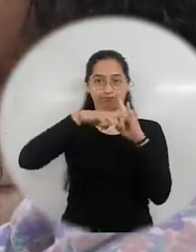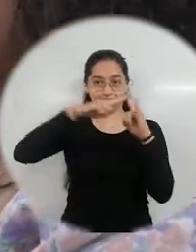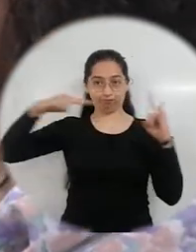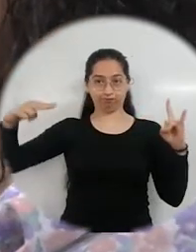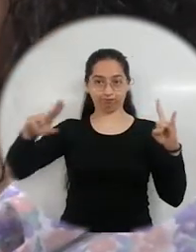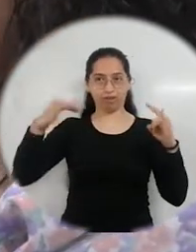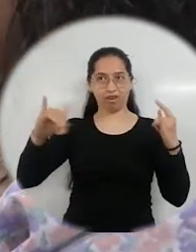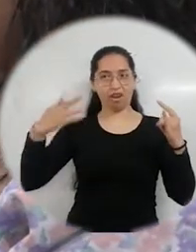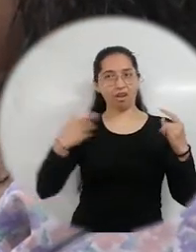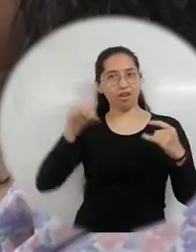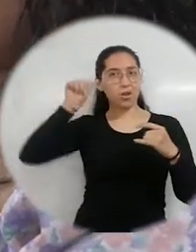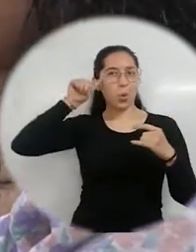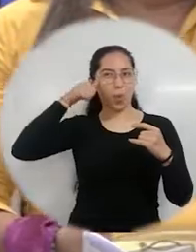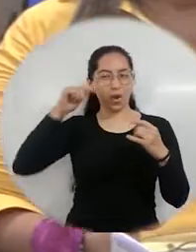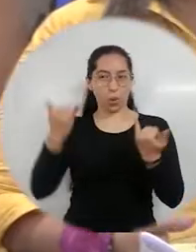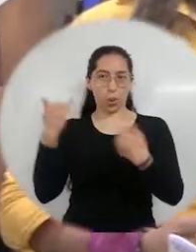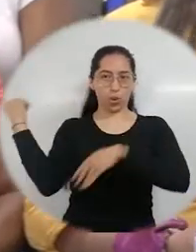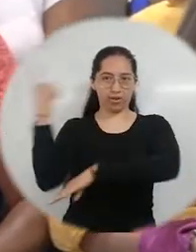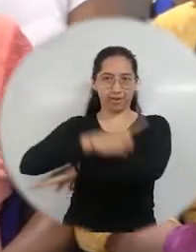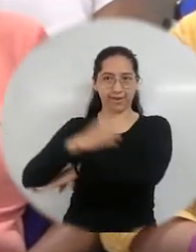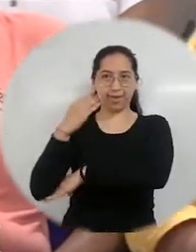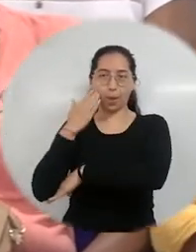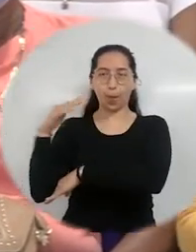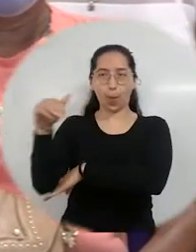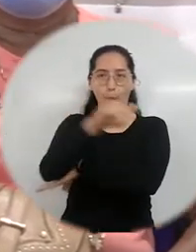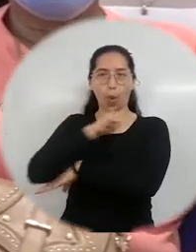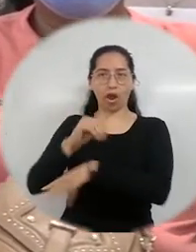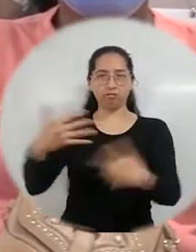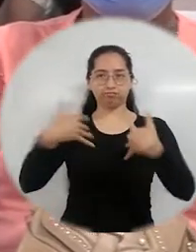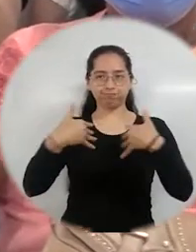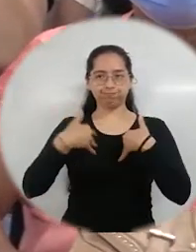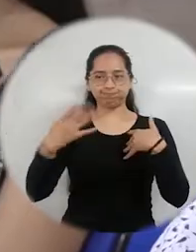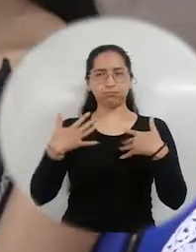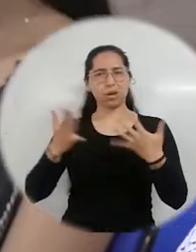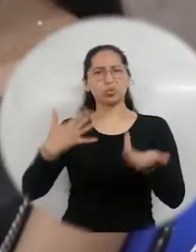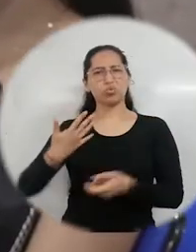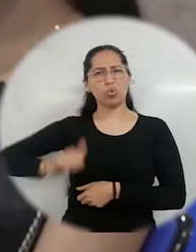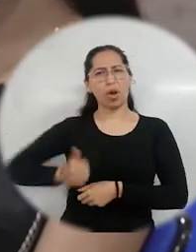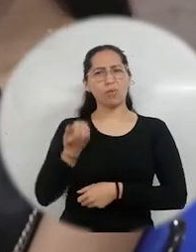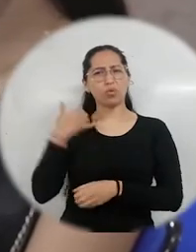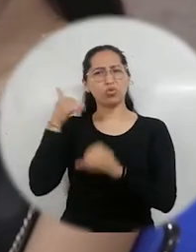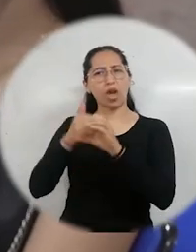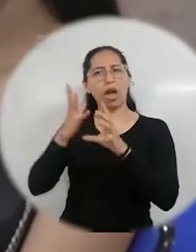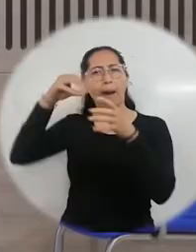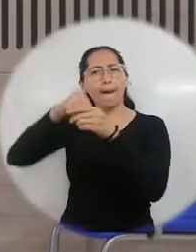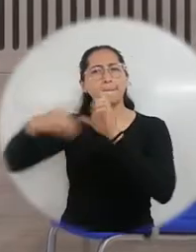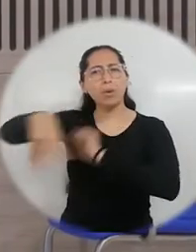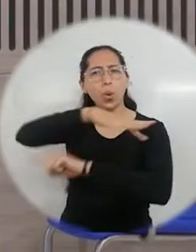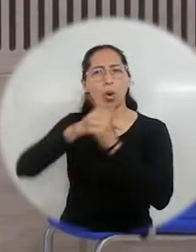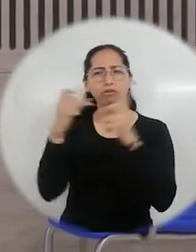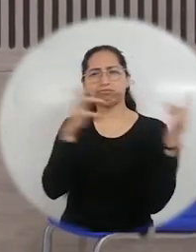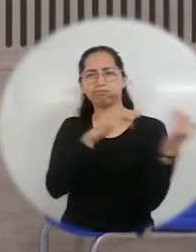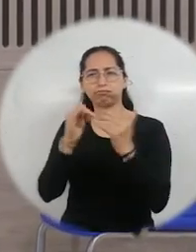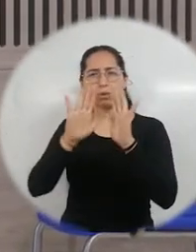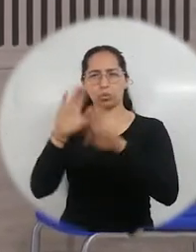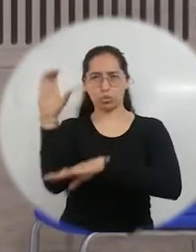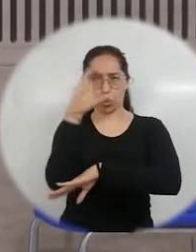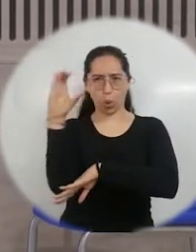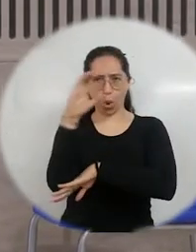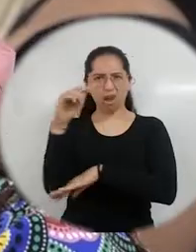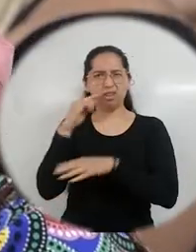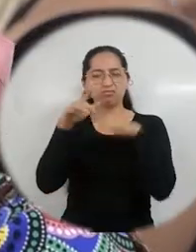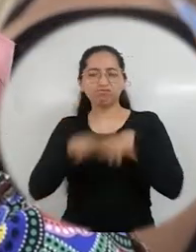La Universidad del Magdalena conmemoró el Día Nacional de las Mujeres Víctimas de Violencia Sexual dentro del Conflicto Armado Colombiano,